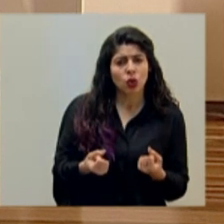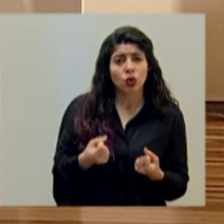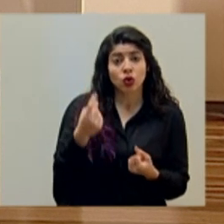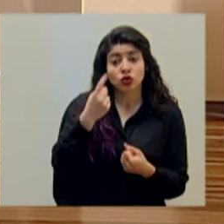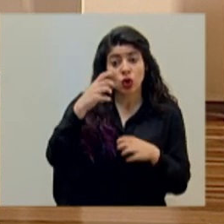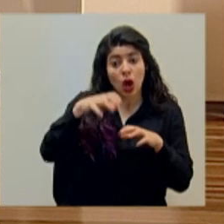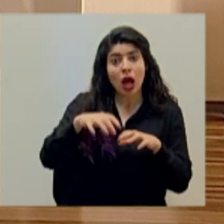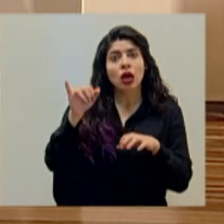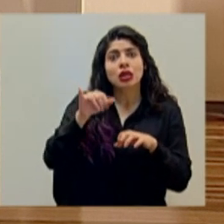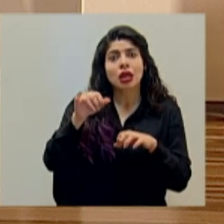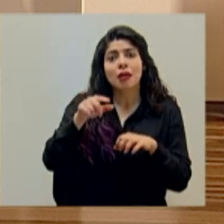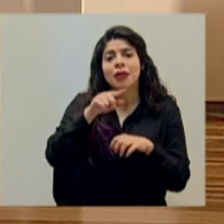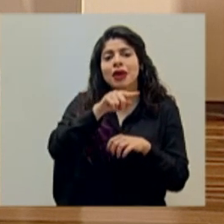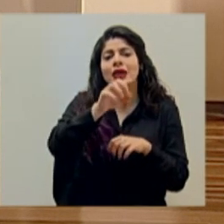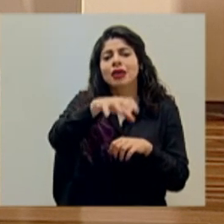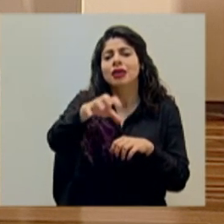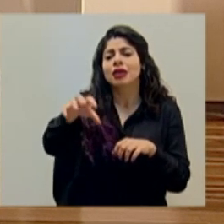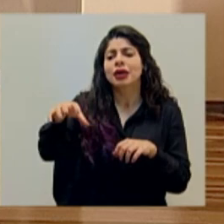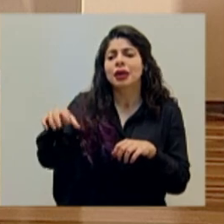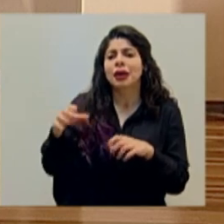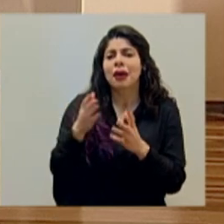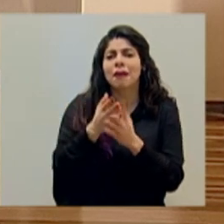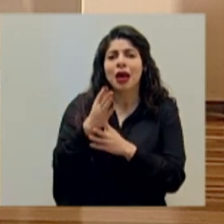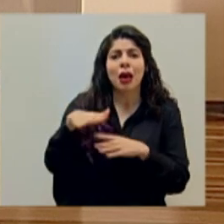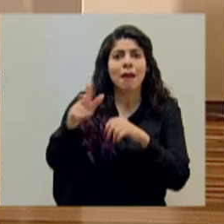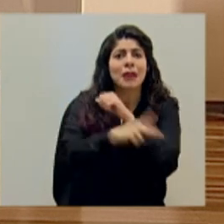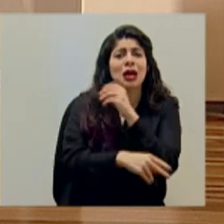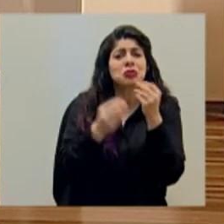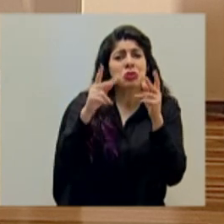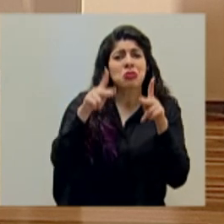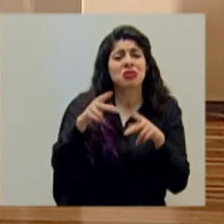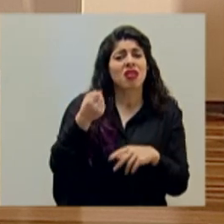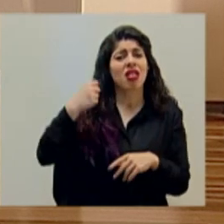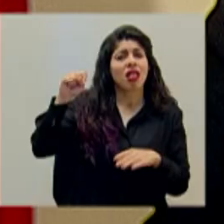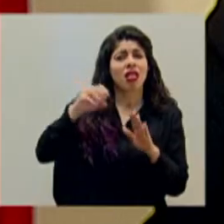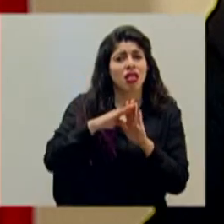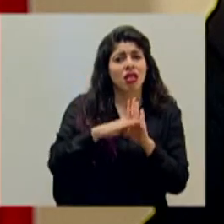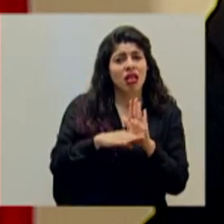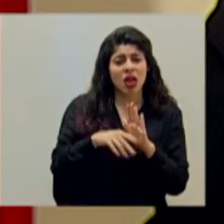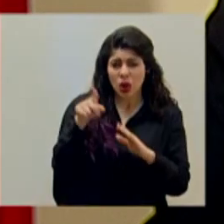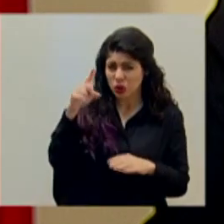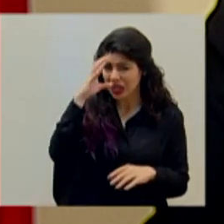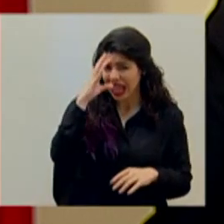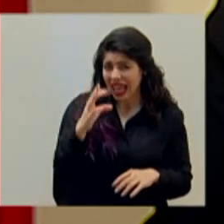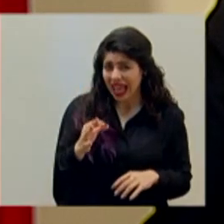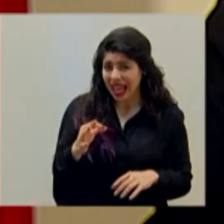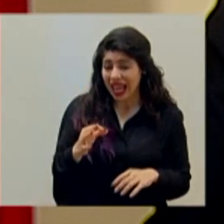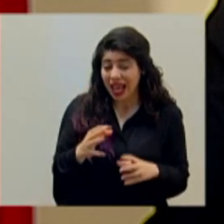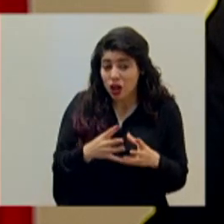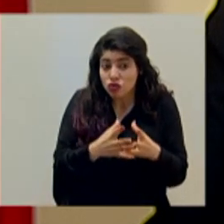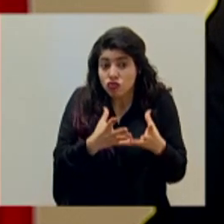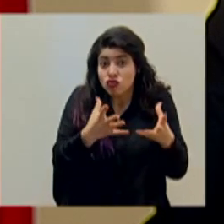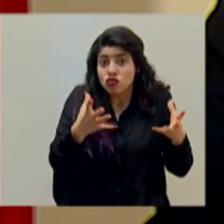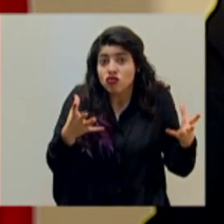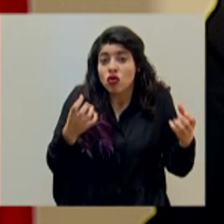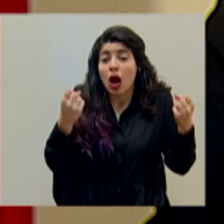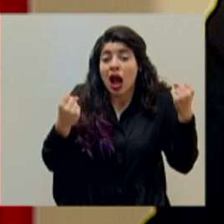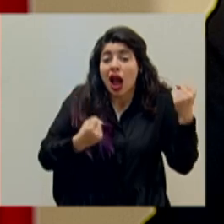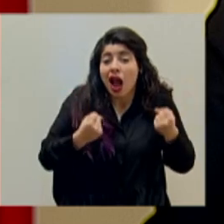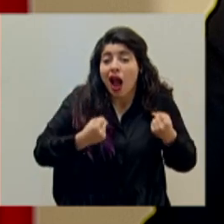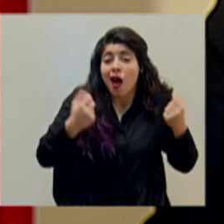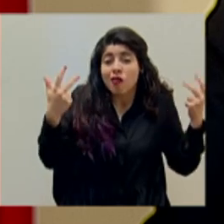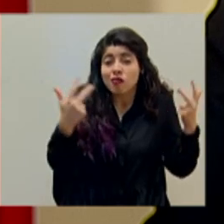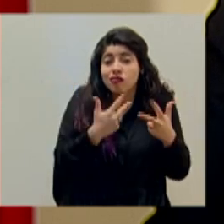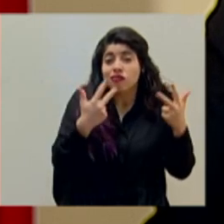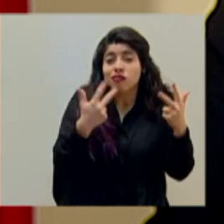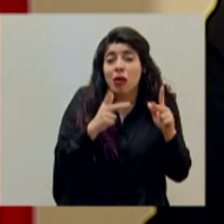cantón sino en diferentes medios y en todo el país. Analiza usted una relación entre la cantidad grande de vehículos y personas